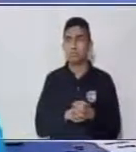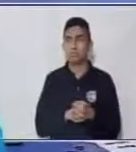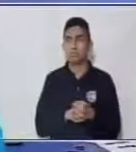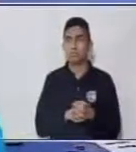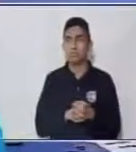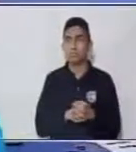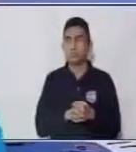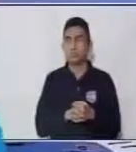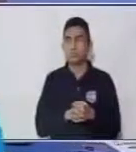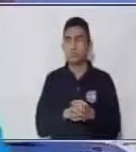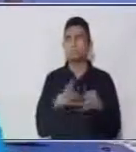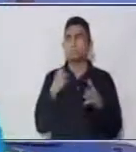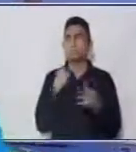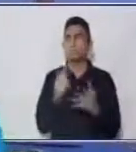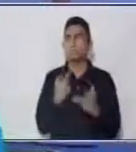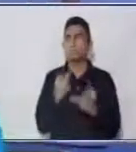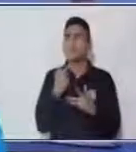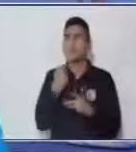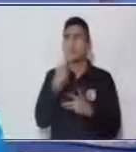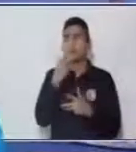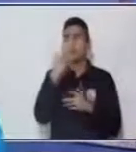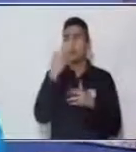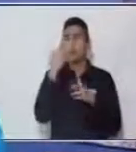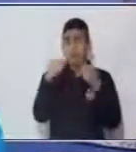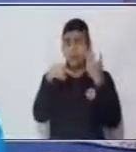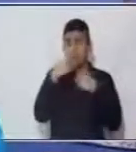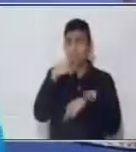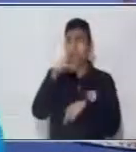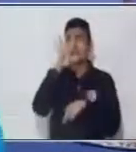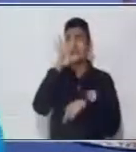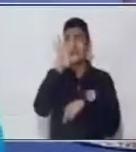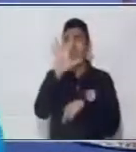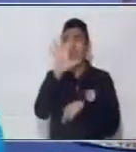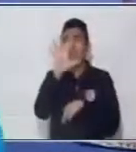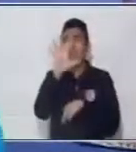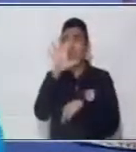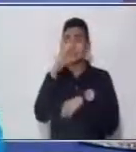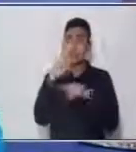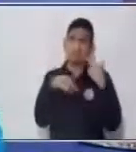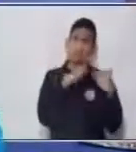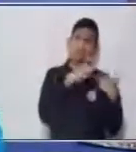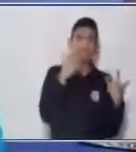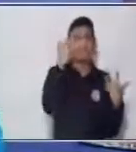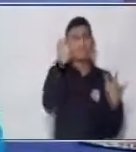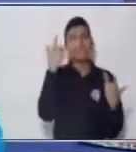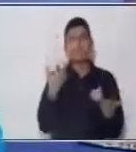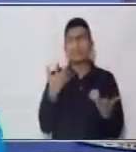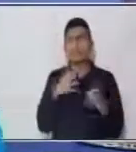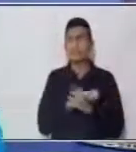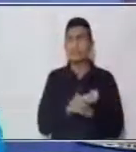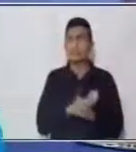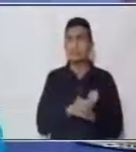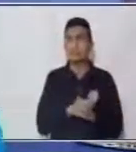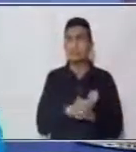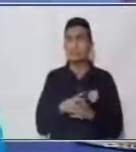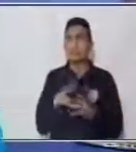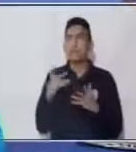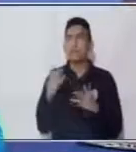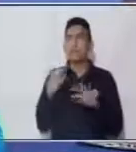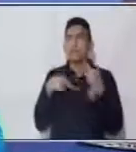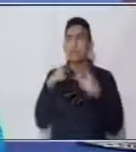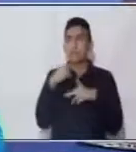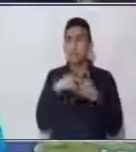Dice Retrocede cinco casillas Ay no Tengo que